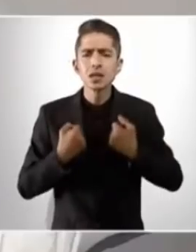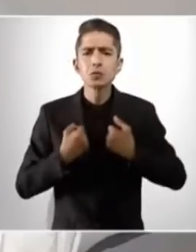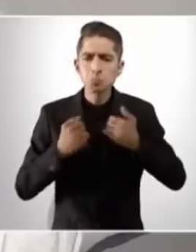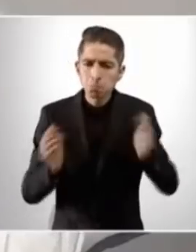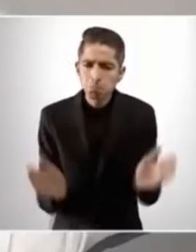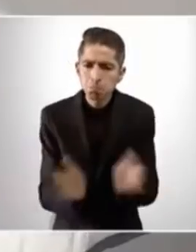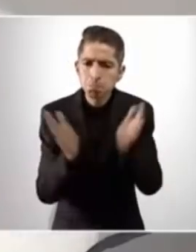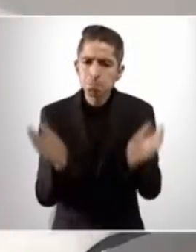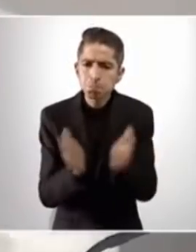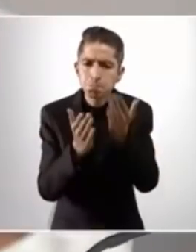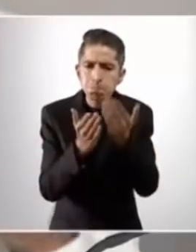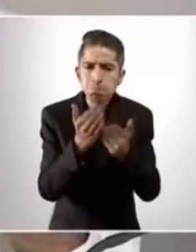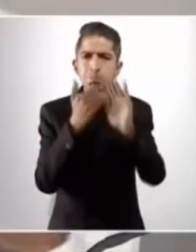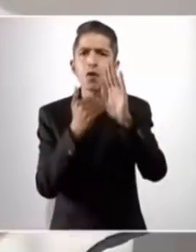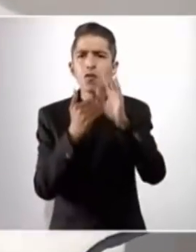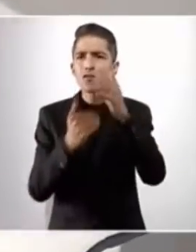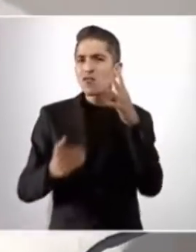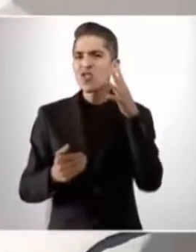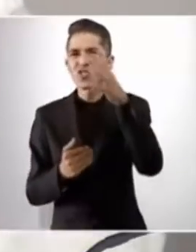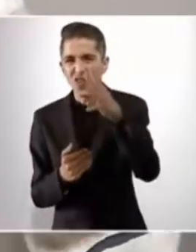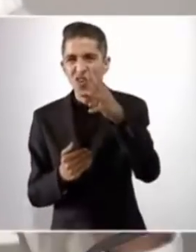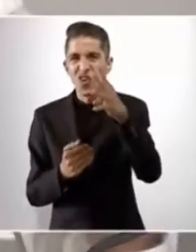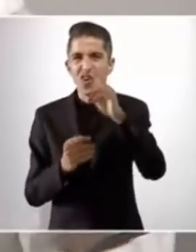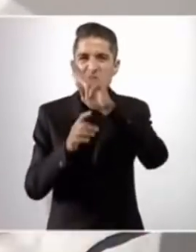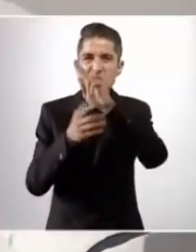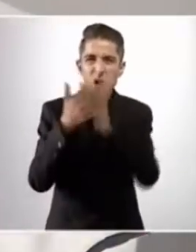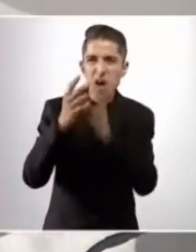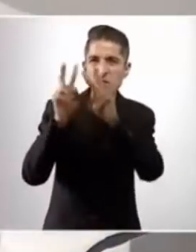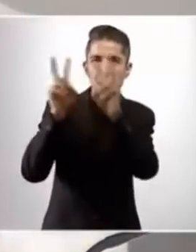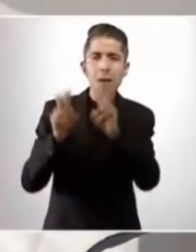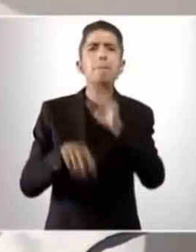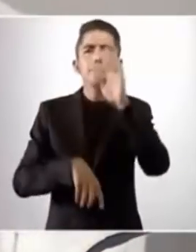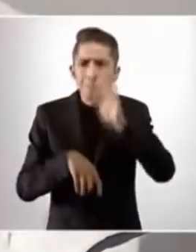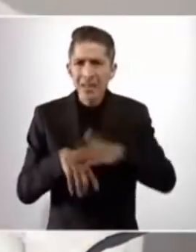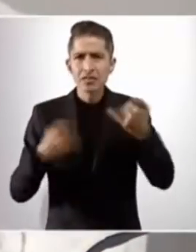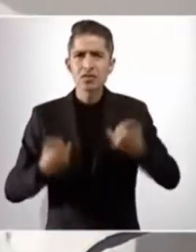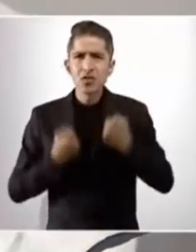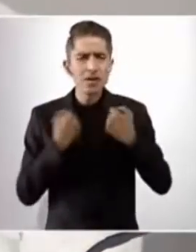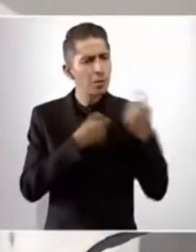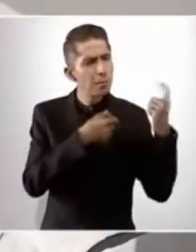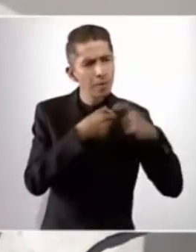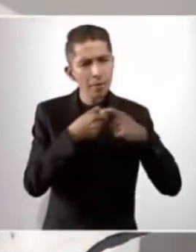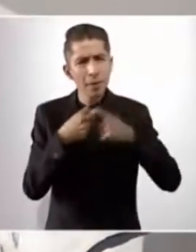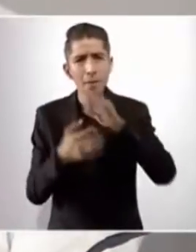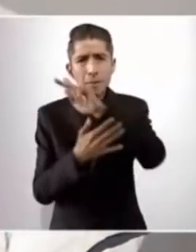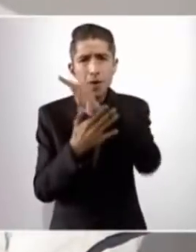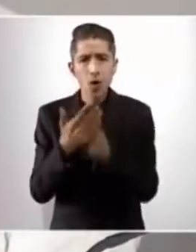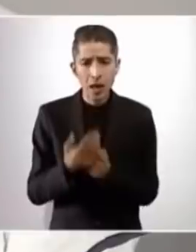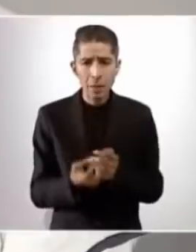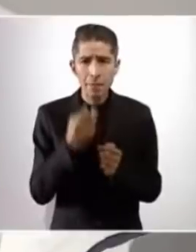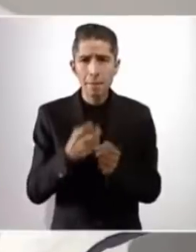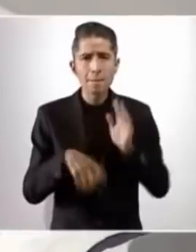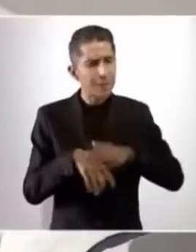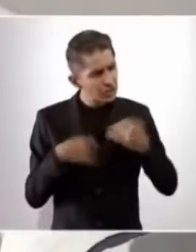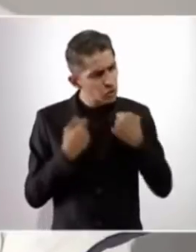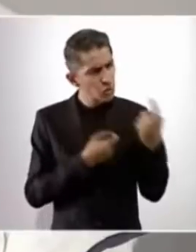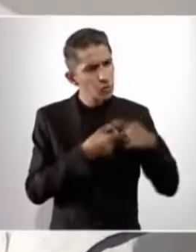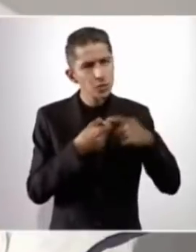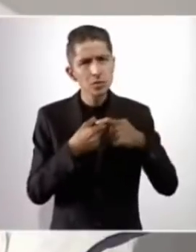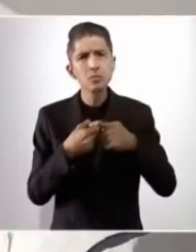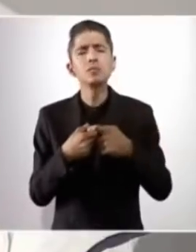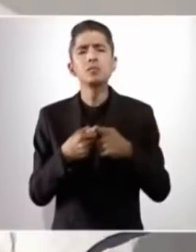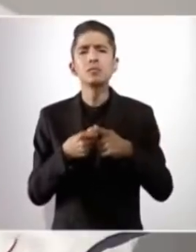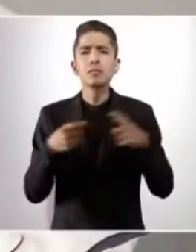Vamos a incorporar más jóvenes al programa, porque